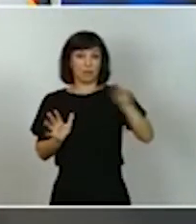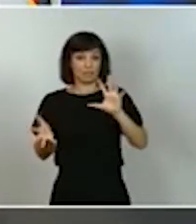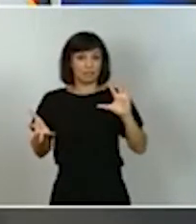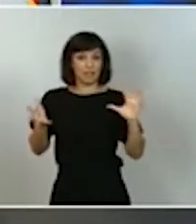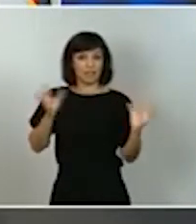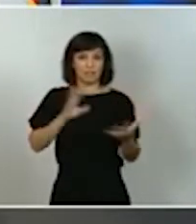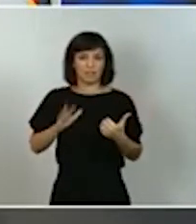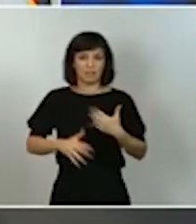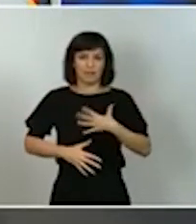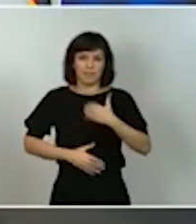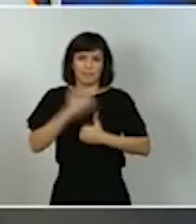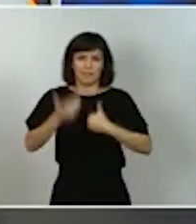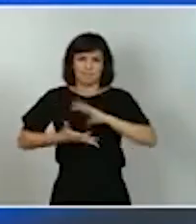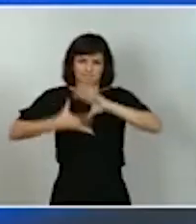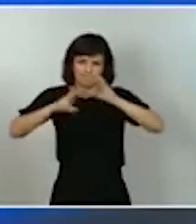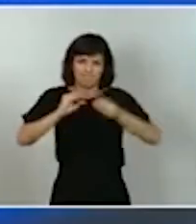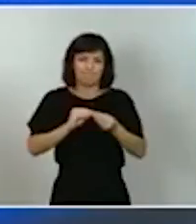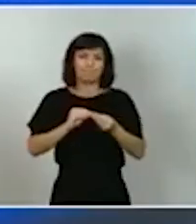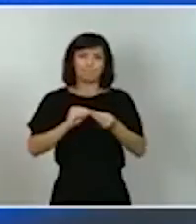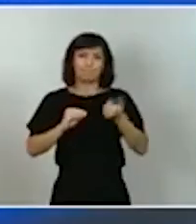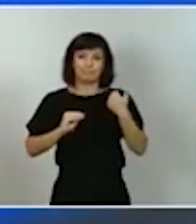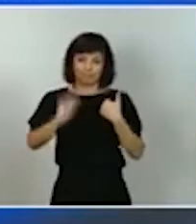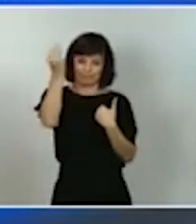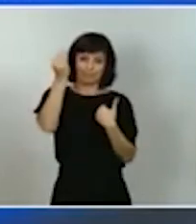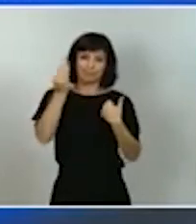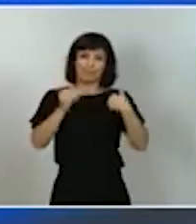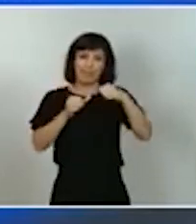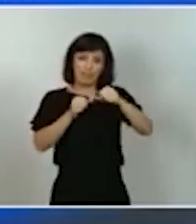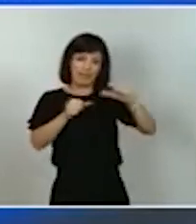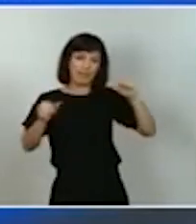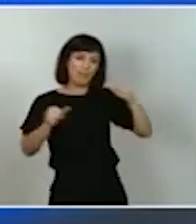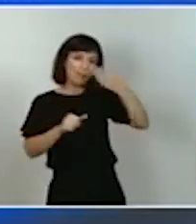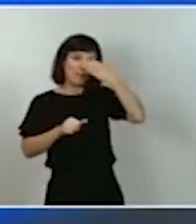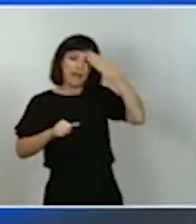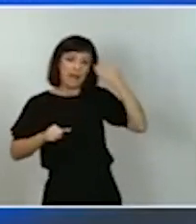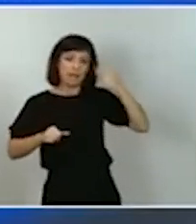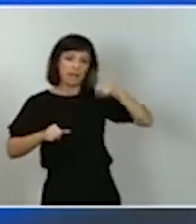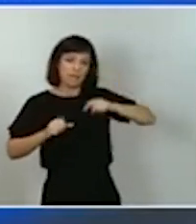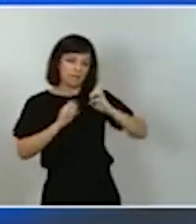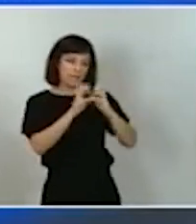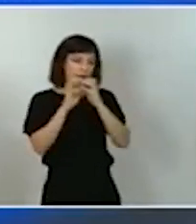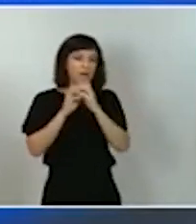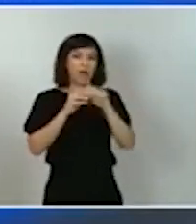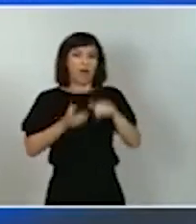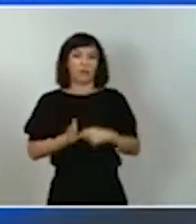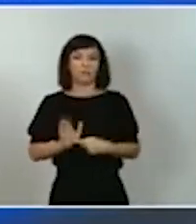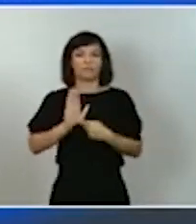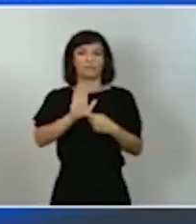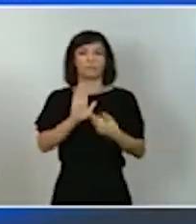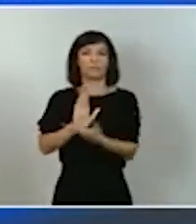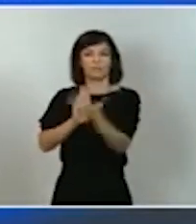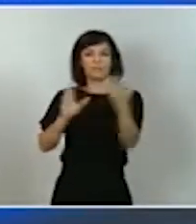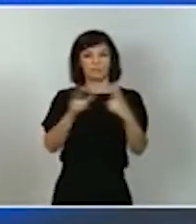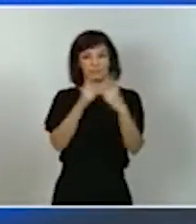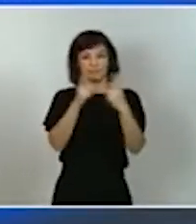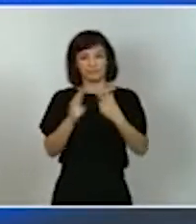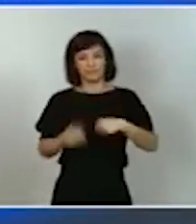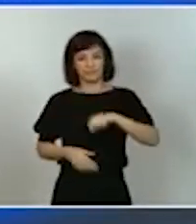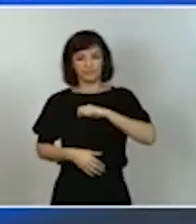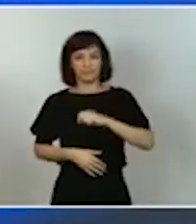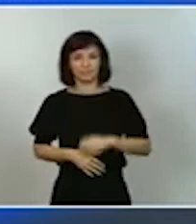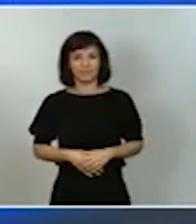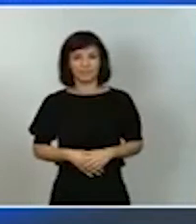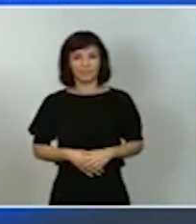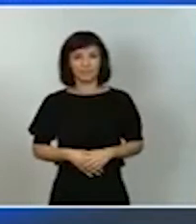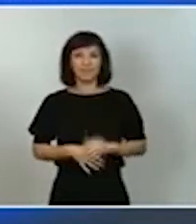en el que hemos venido trabajando durante los meses de verano y que hoy estamos presentando al conjunto de la sociedad española. El plan, en